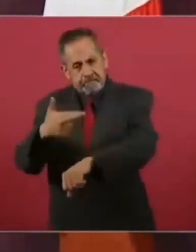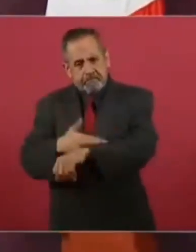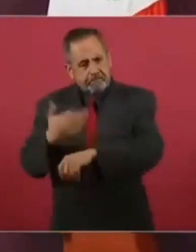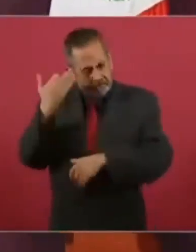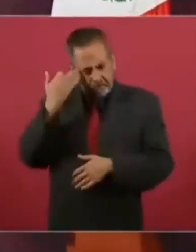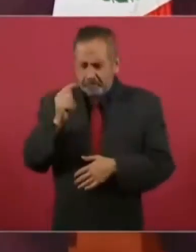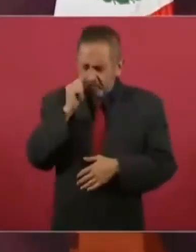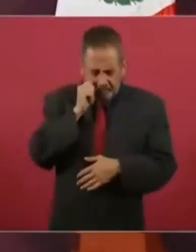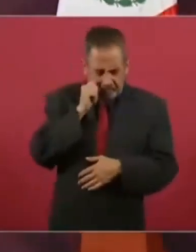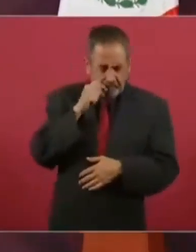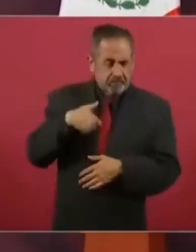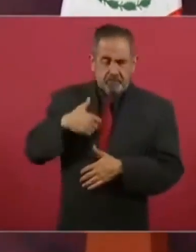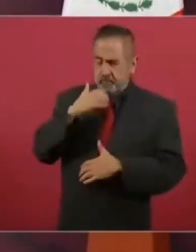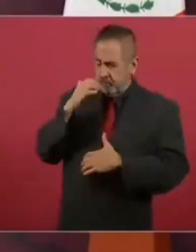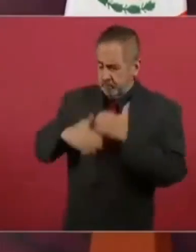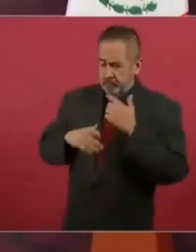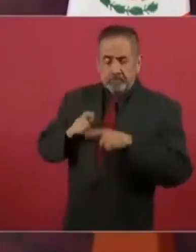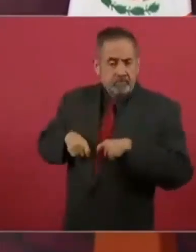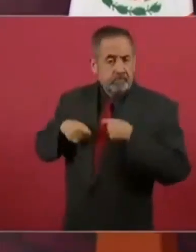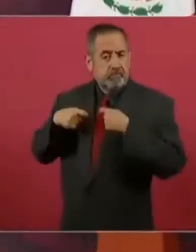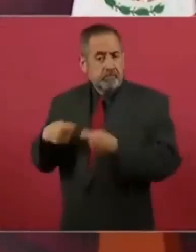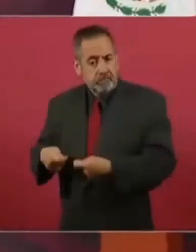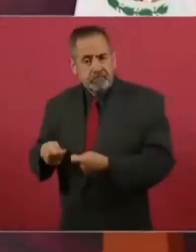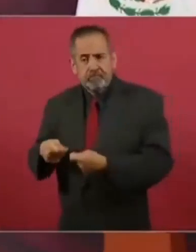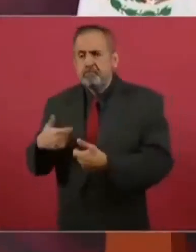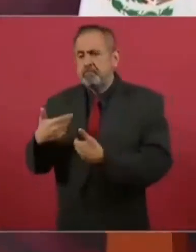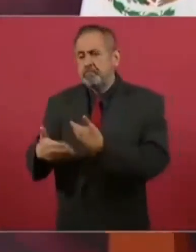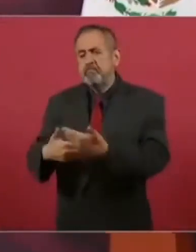resolviendo.